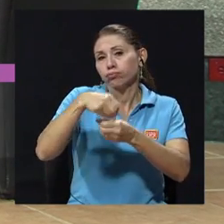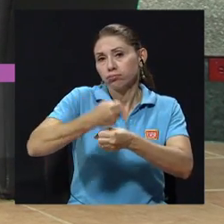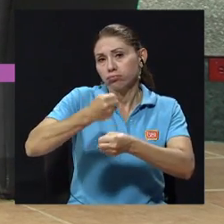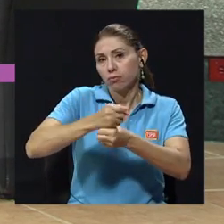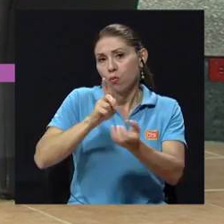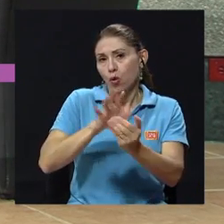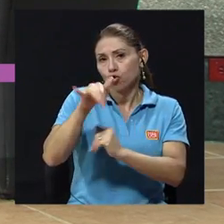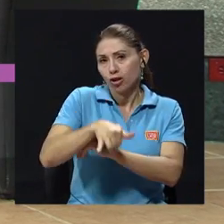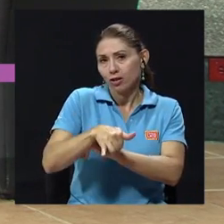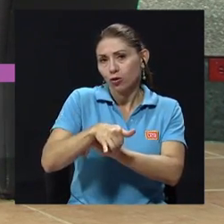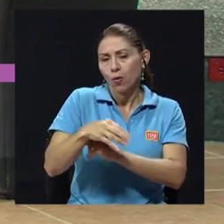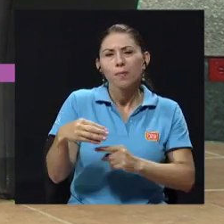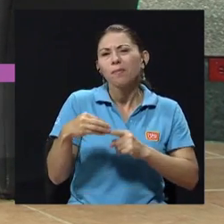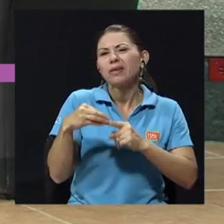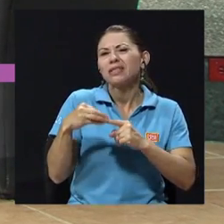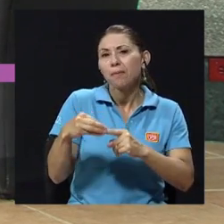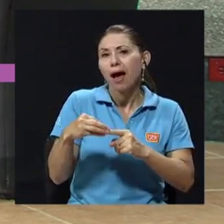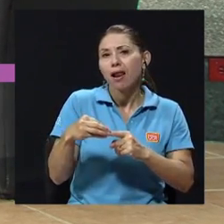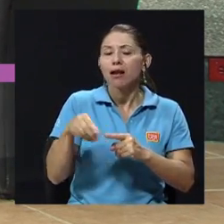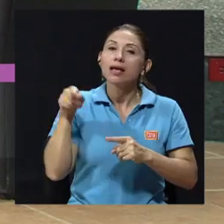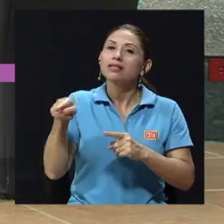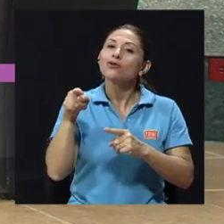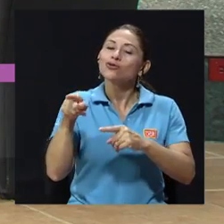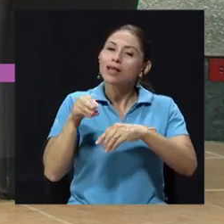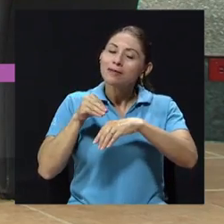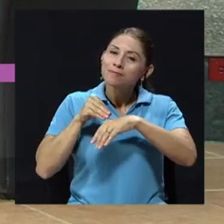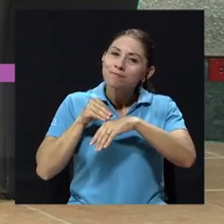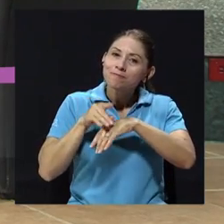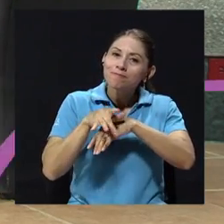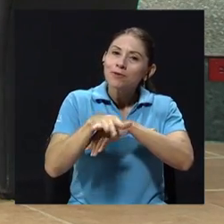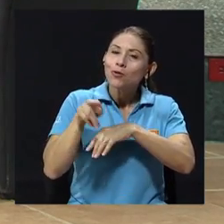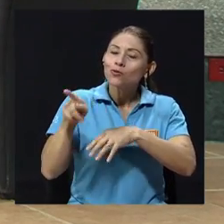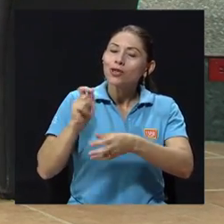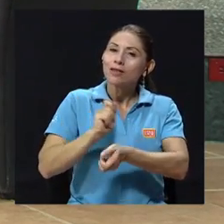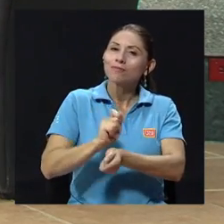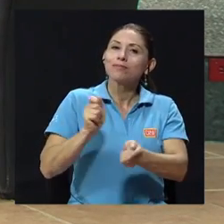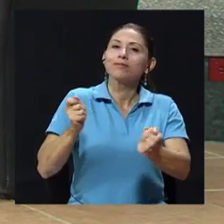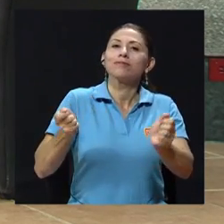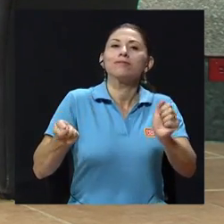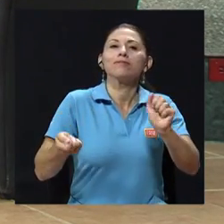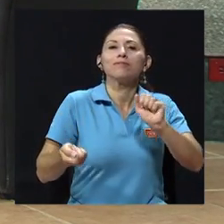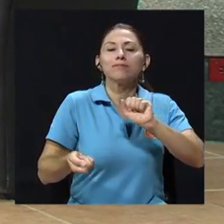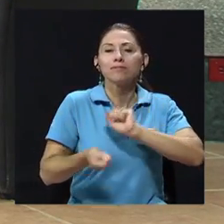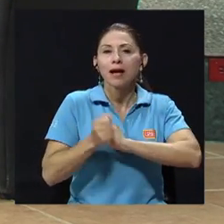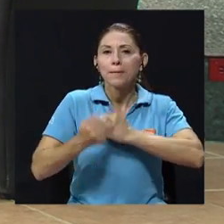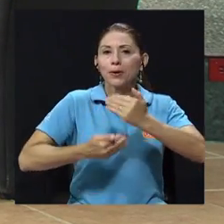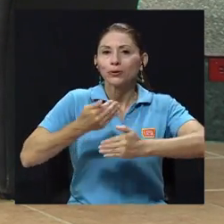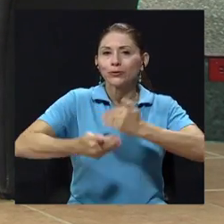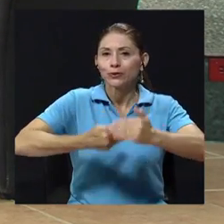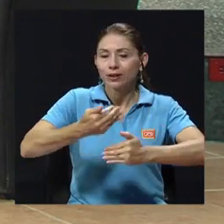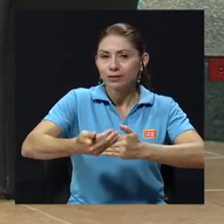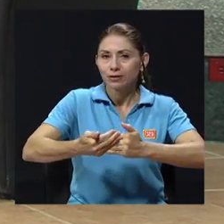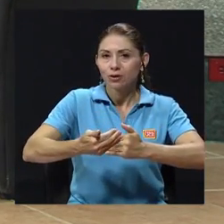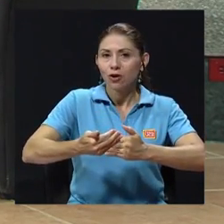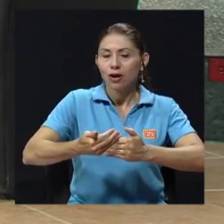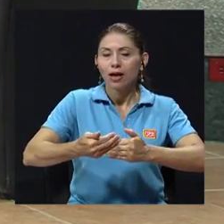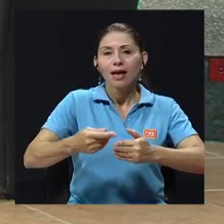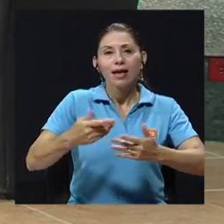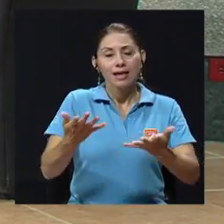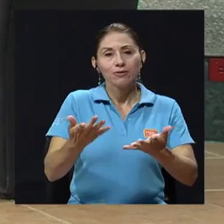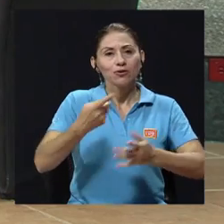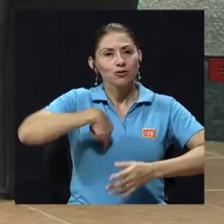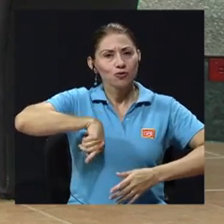lo principal es que usted trascienda, que usted se transforme en el proceso. Entonces, algo que